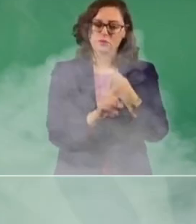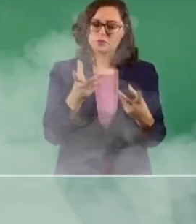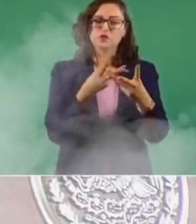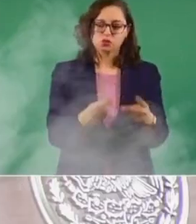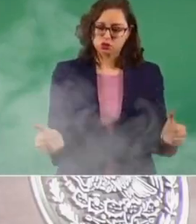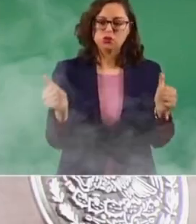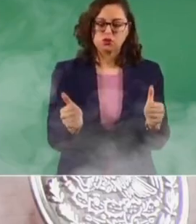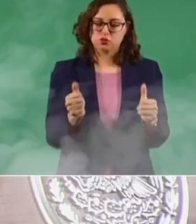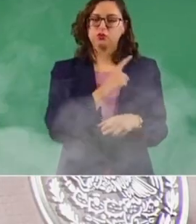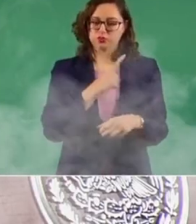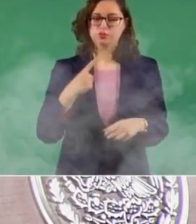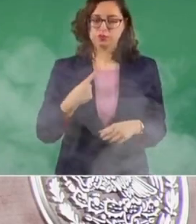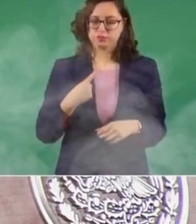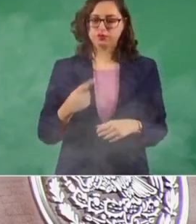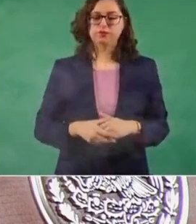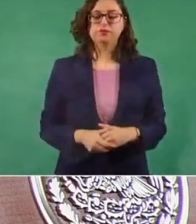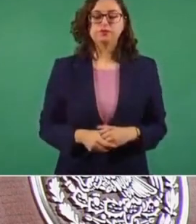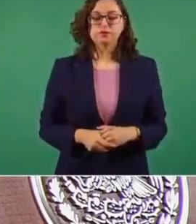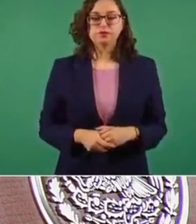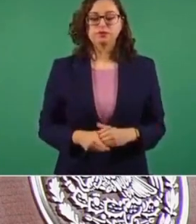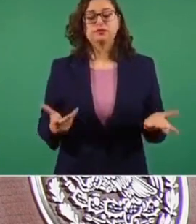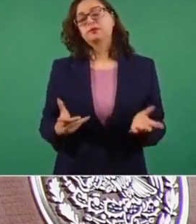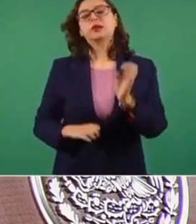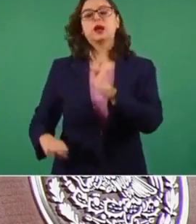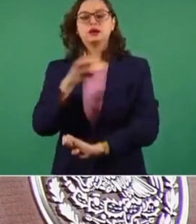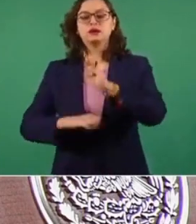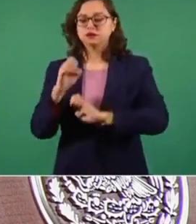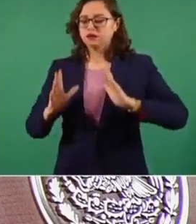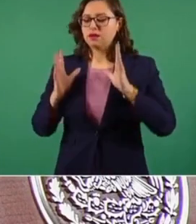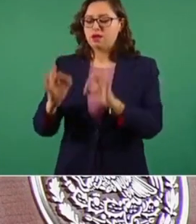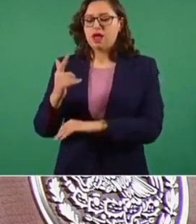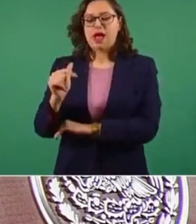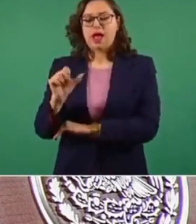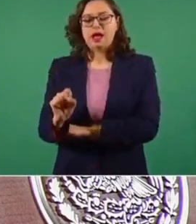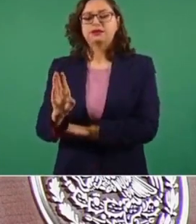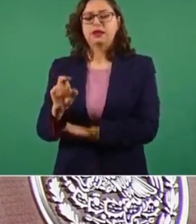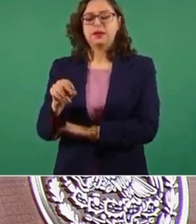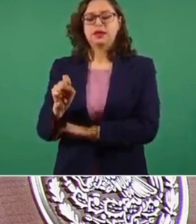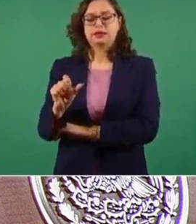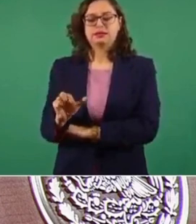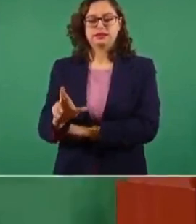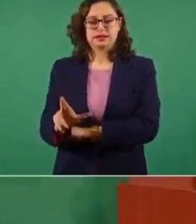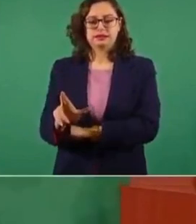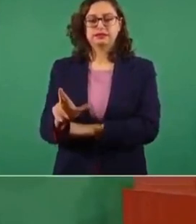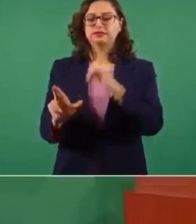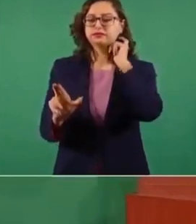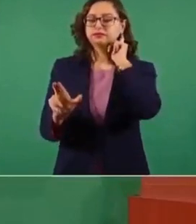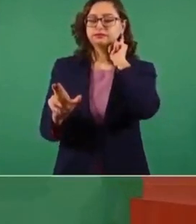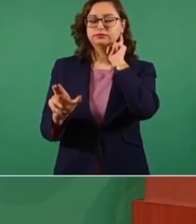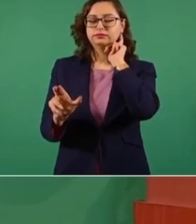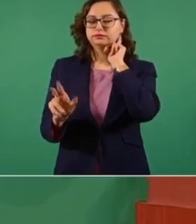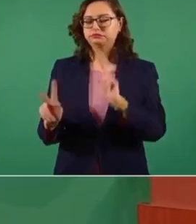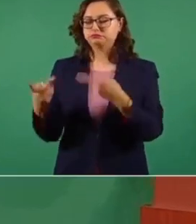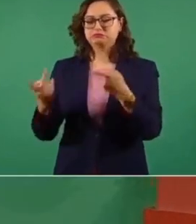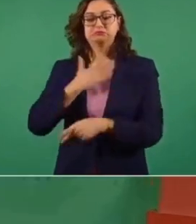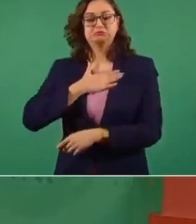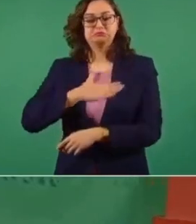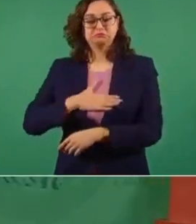asunto. El gas, bienestar, además de que se va a ofrecer a un precio justo,